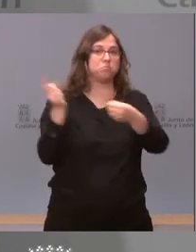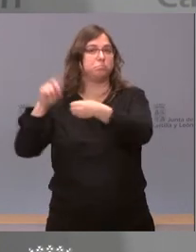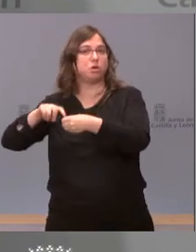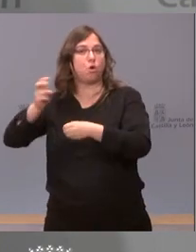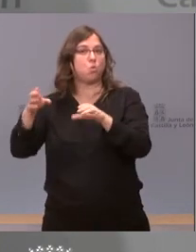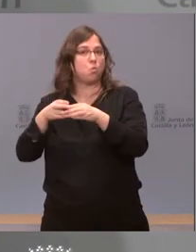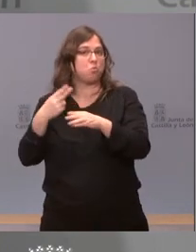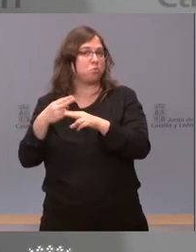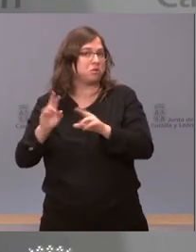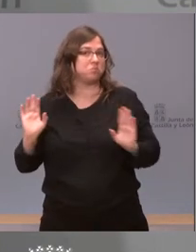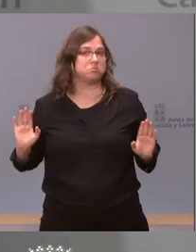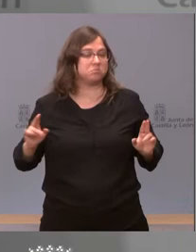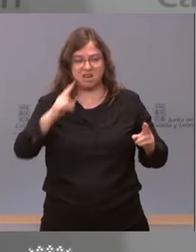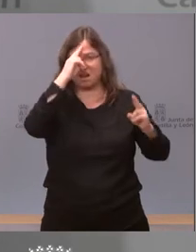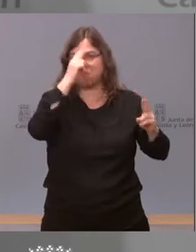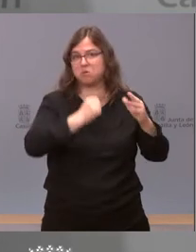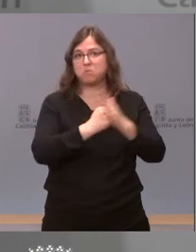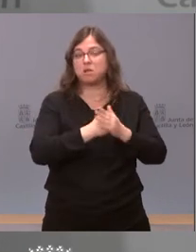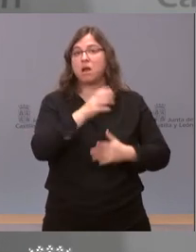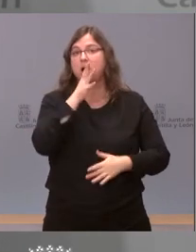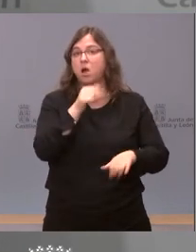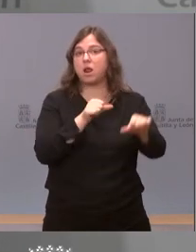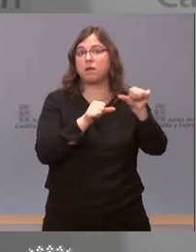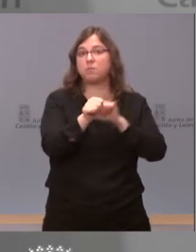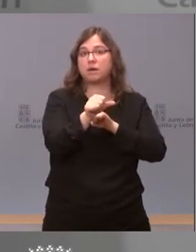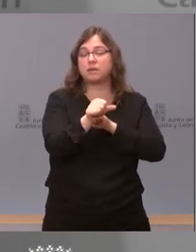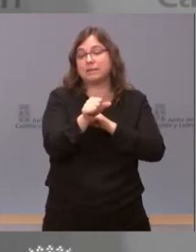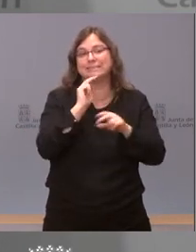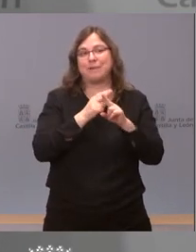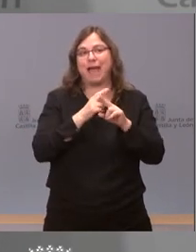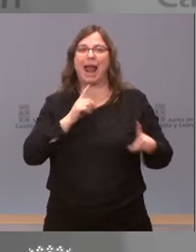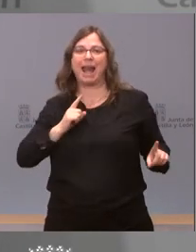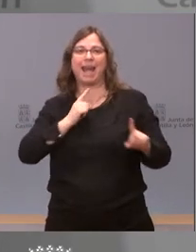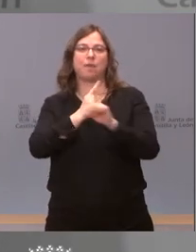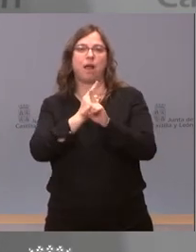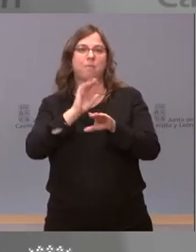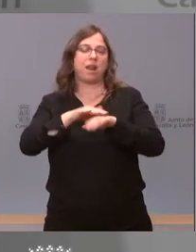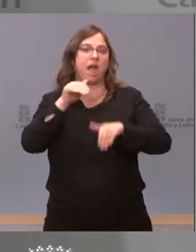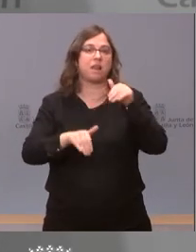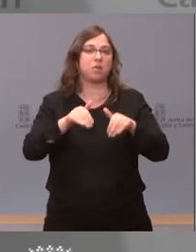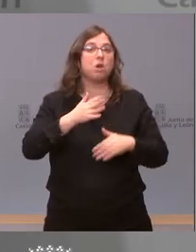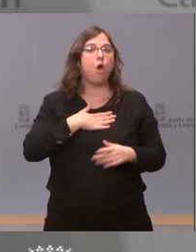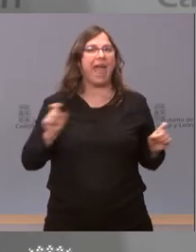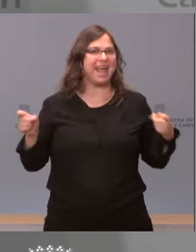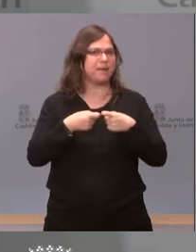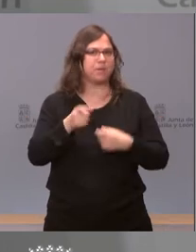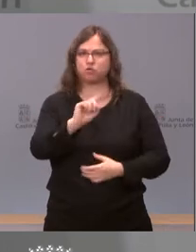y que desde este momento pues será un rival electoral pero no será mi enemigo